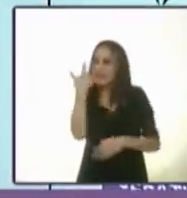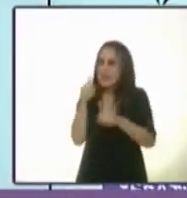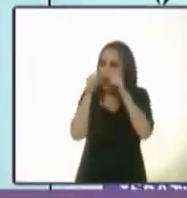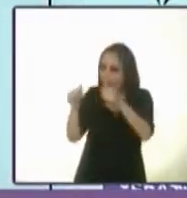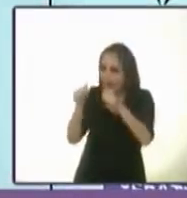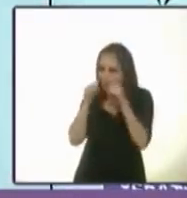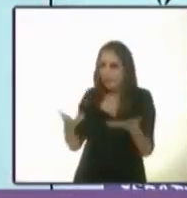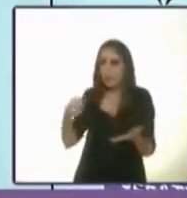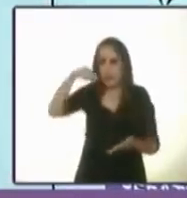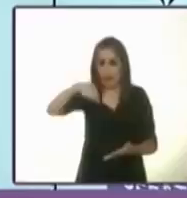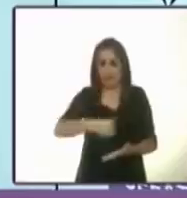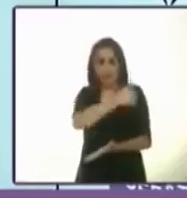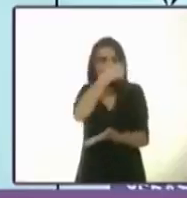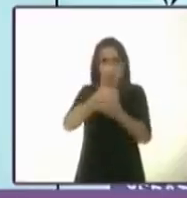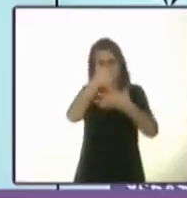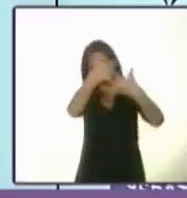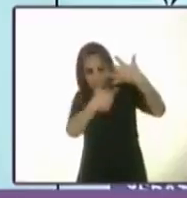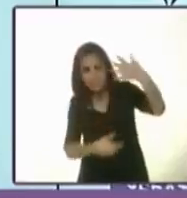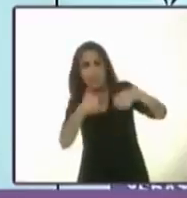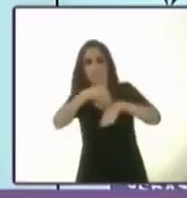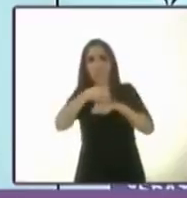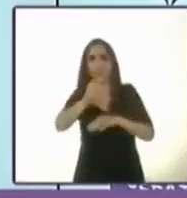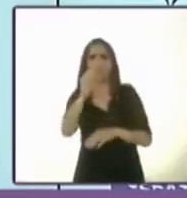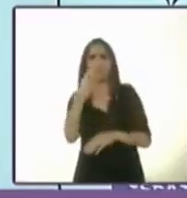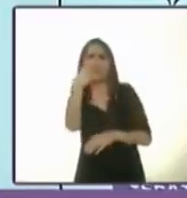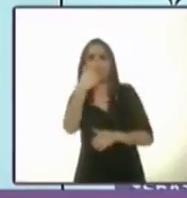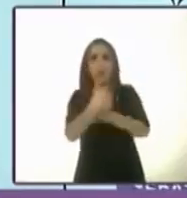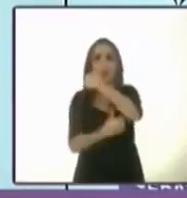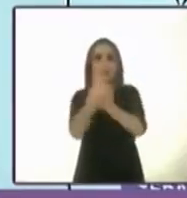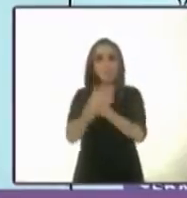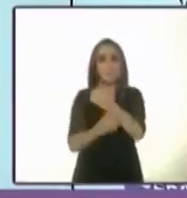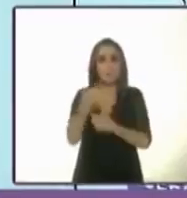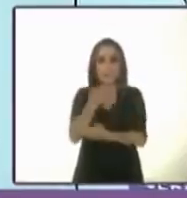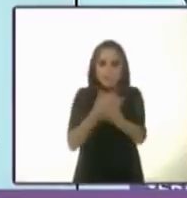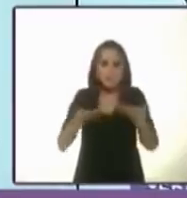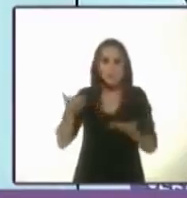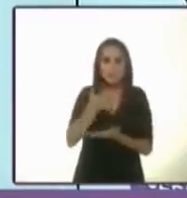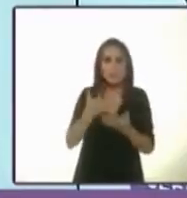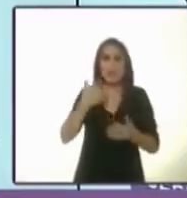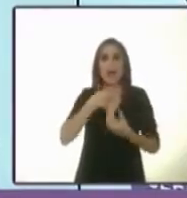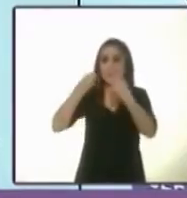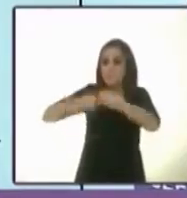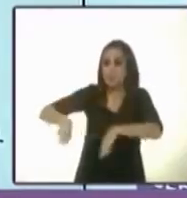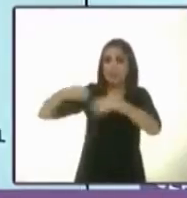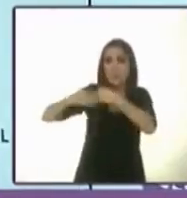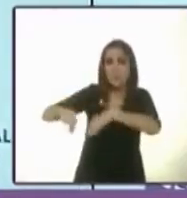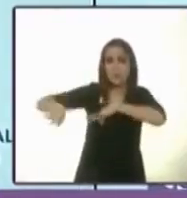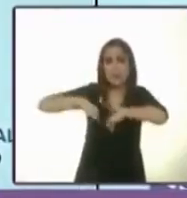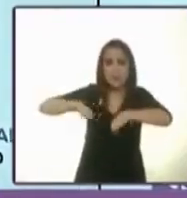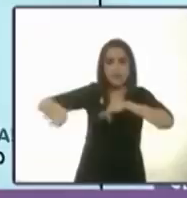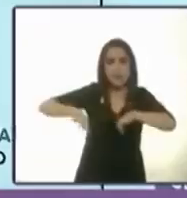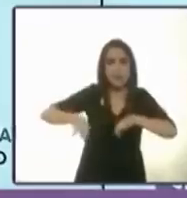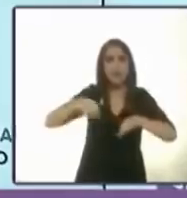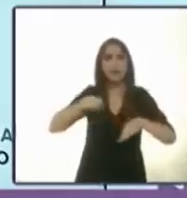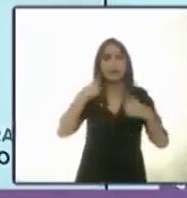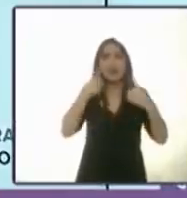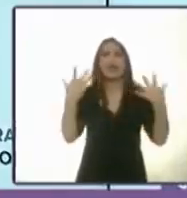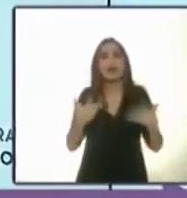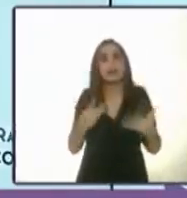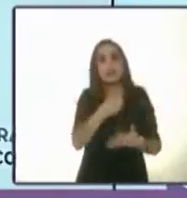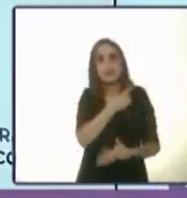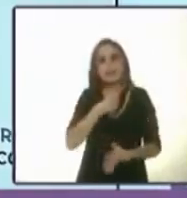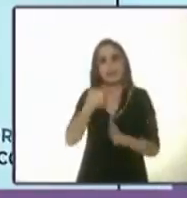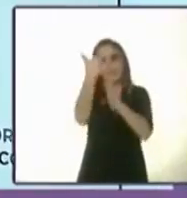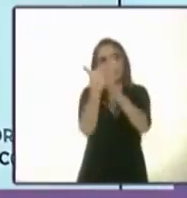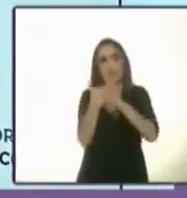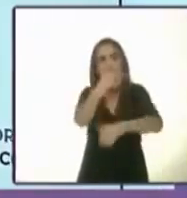Somos la ciudad número 31 en competitividad. Perdemos empleos por millones. ¿Qué tenemos que hacer? Bajarle